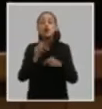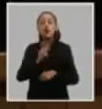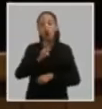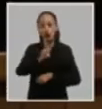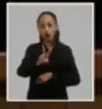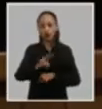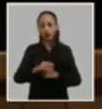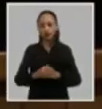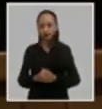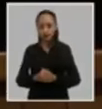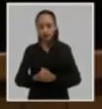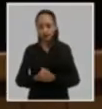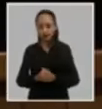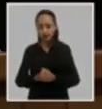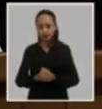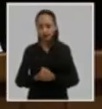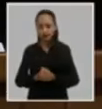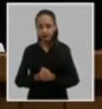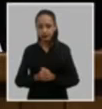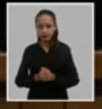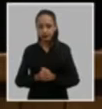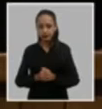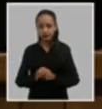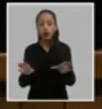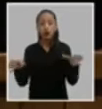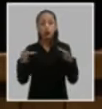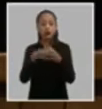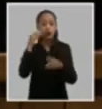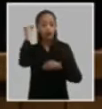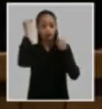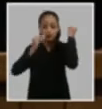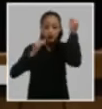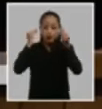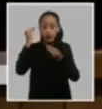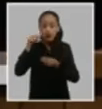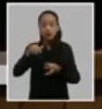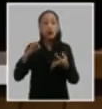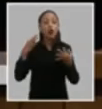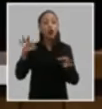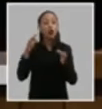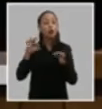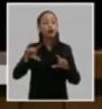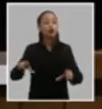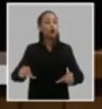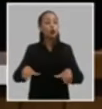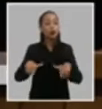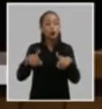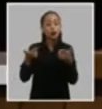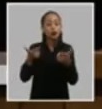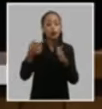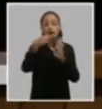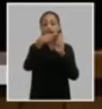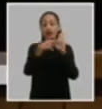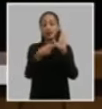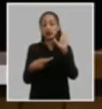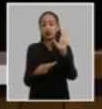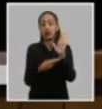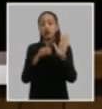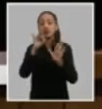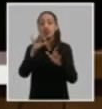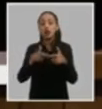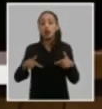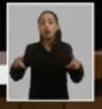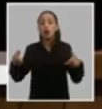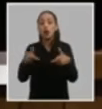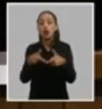La comisión que analizó el documento acerca del cumplimiento de la resolución del séptimo